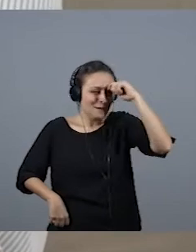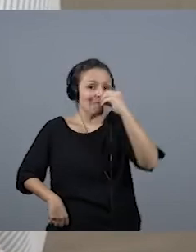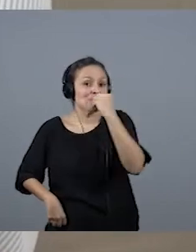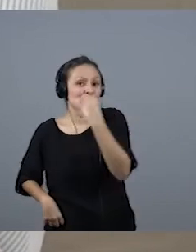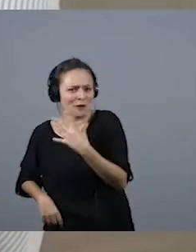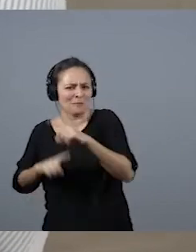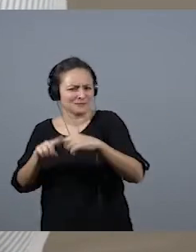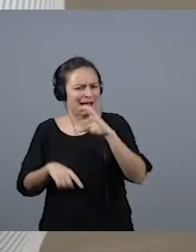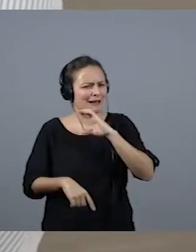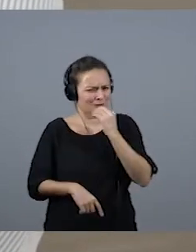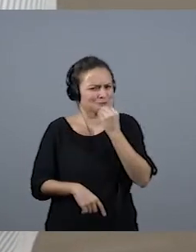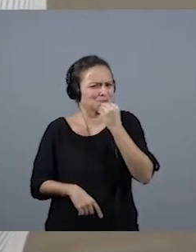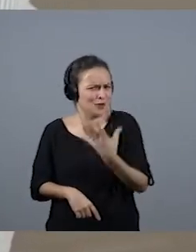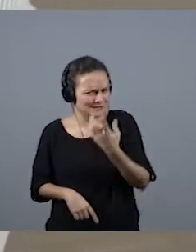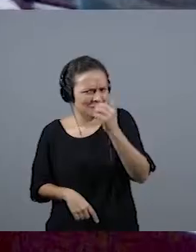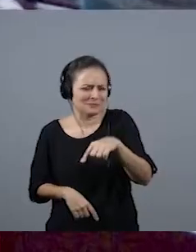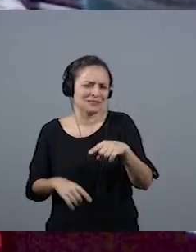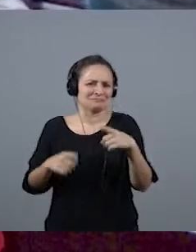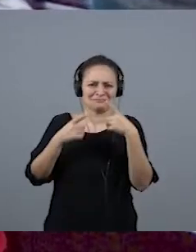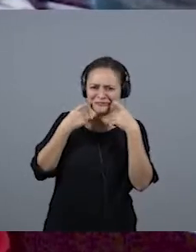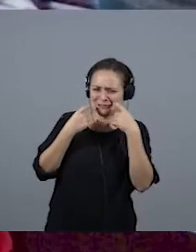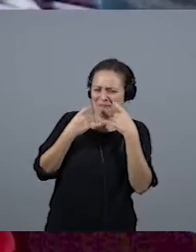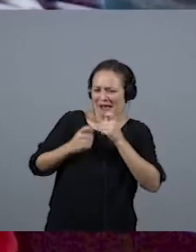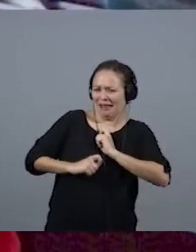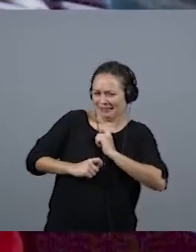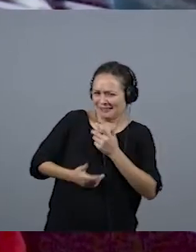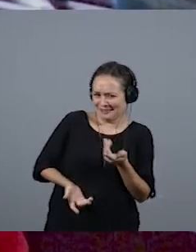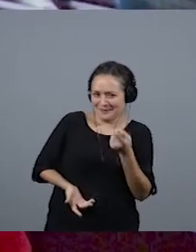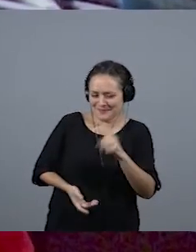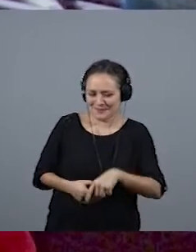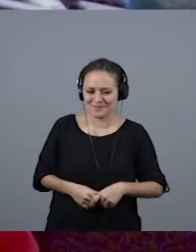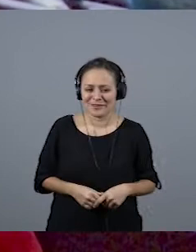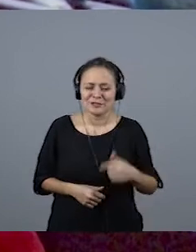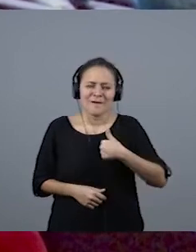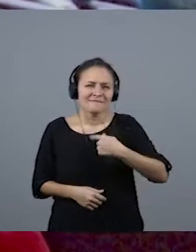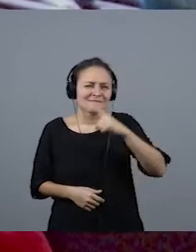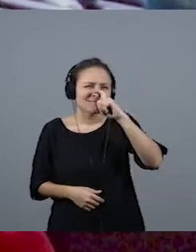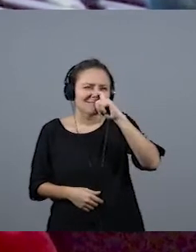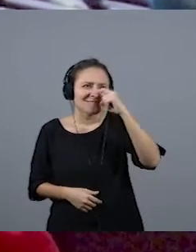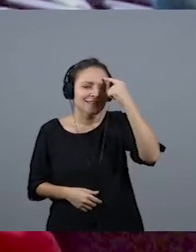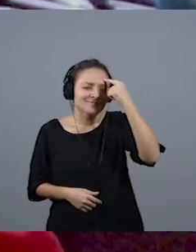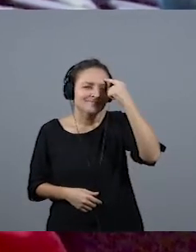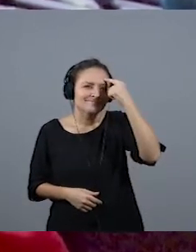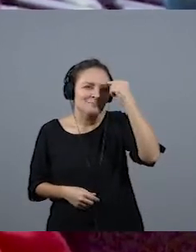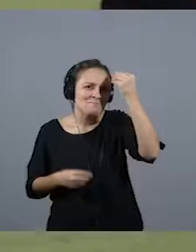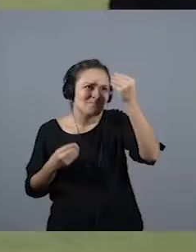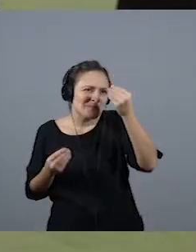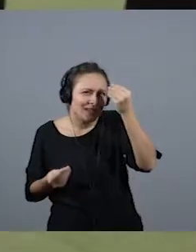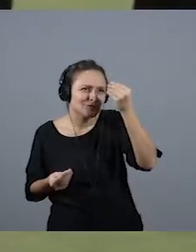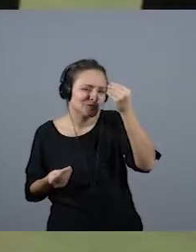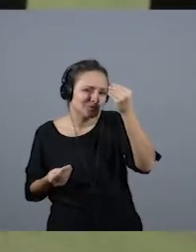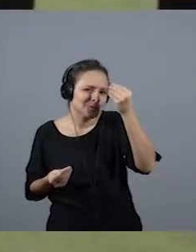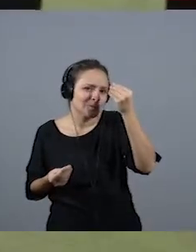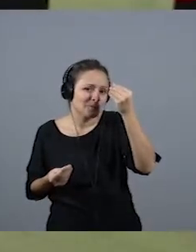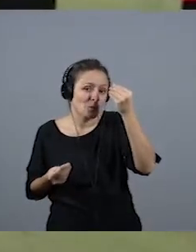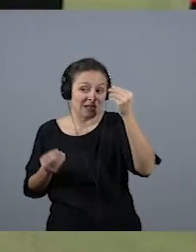anécdotas buenas y simpáticas. Yo creo que tuve más inconvenientes con